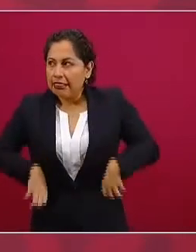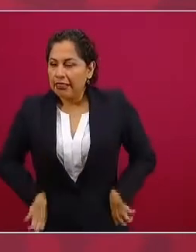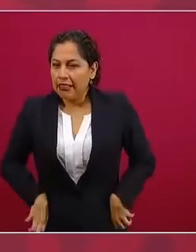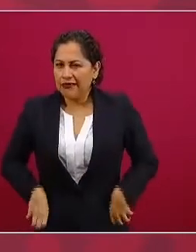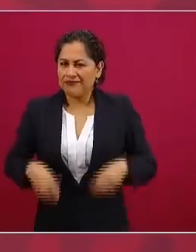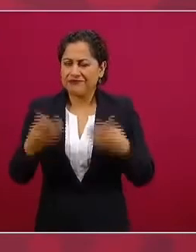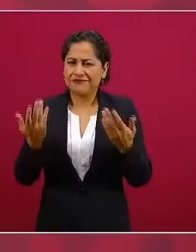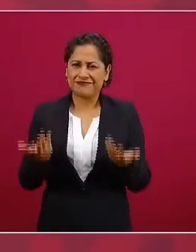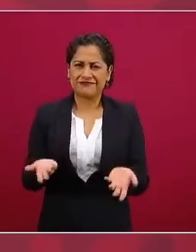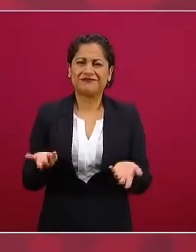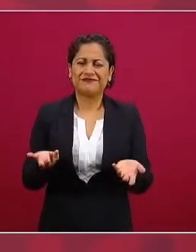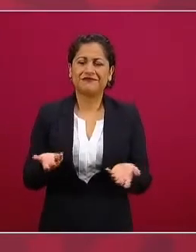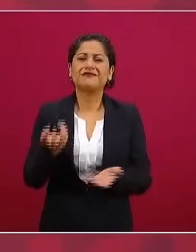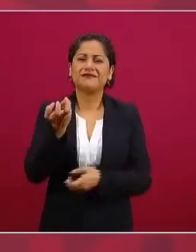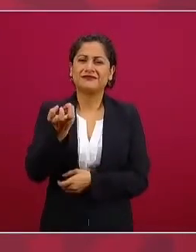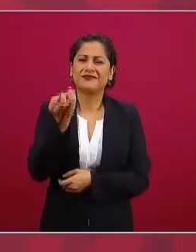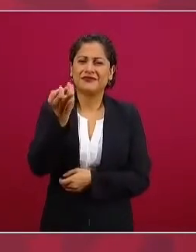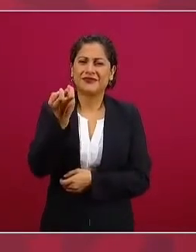retrógrada